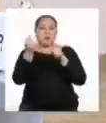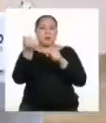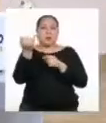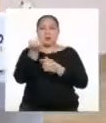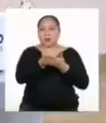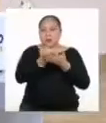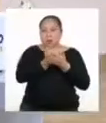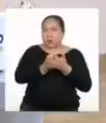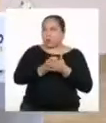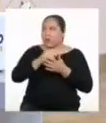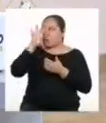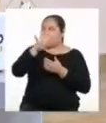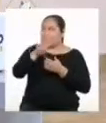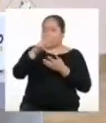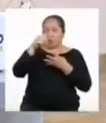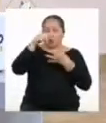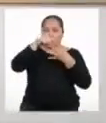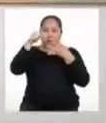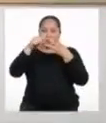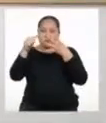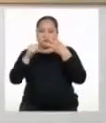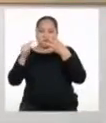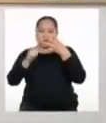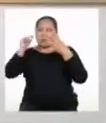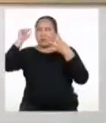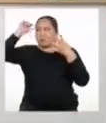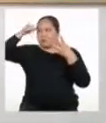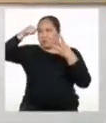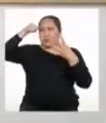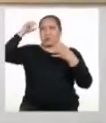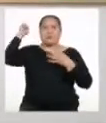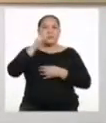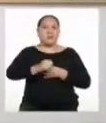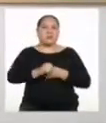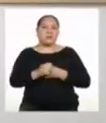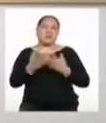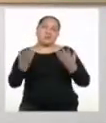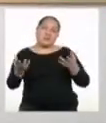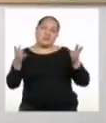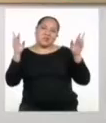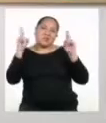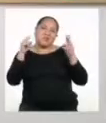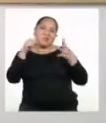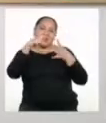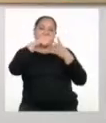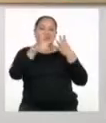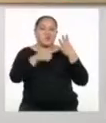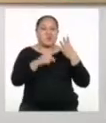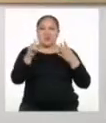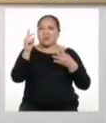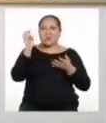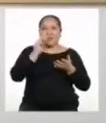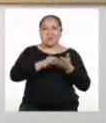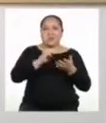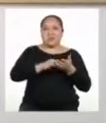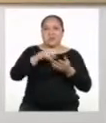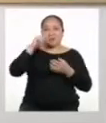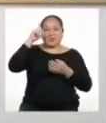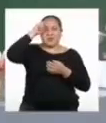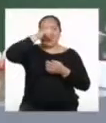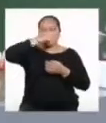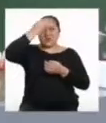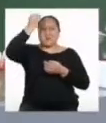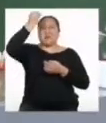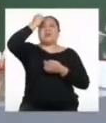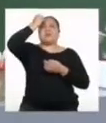Cuatro elementos para recordar por siempre. Por suerte, son solo cuatro y no son tan difíciles de guardarlos en nuestra